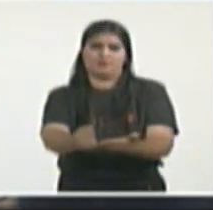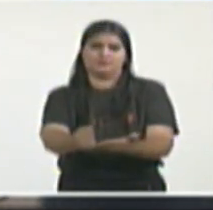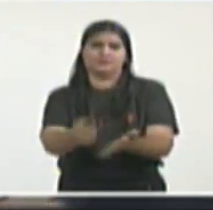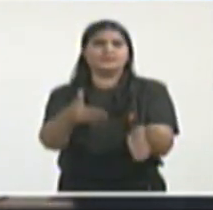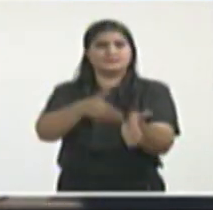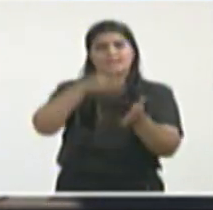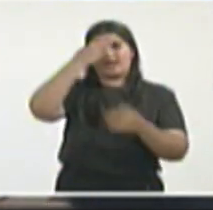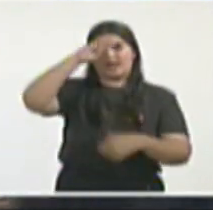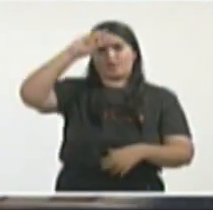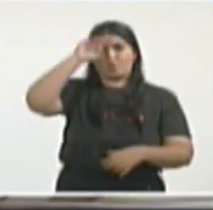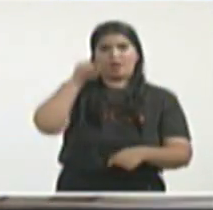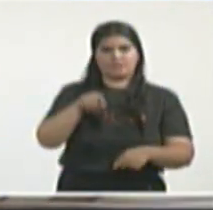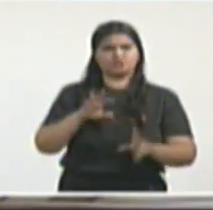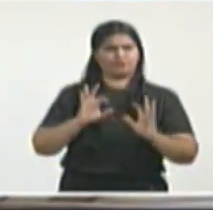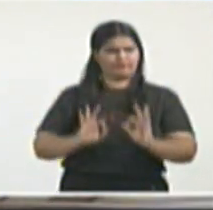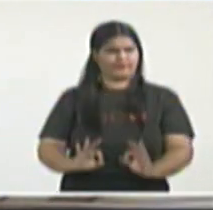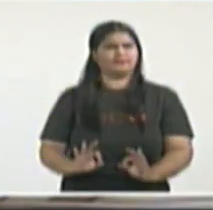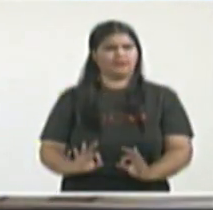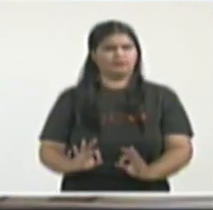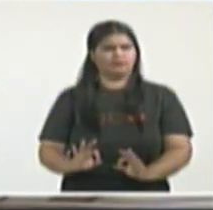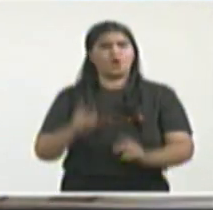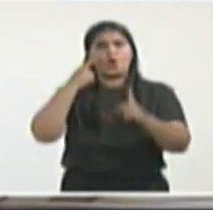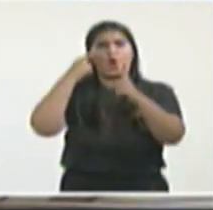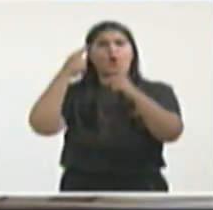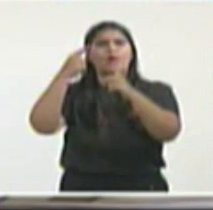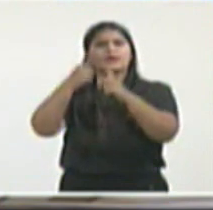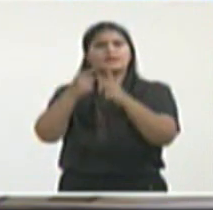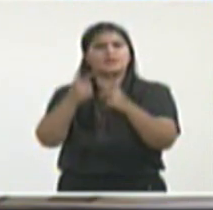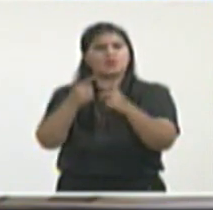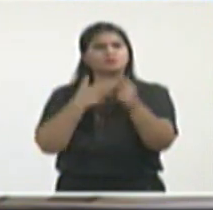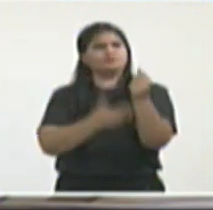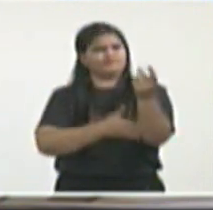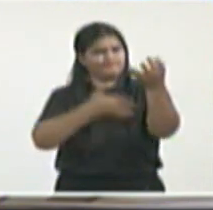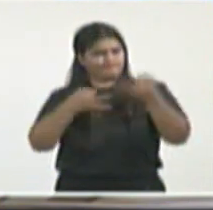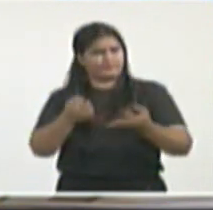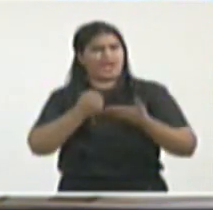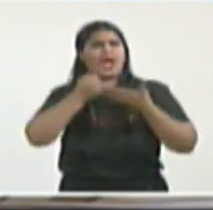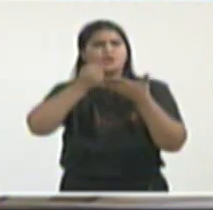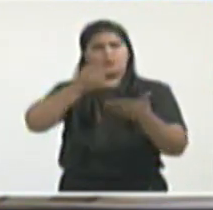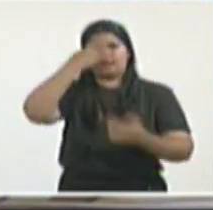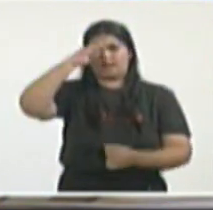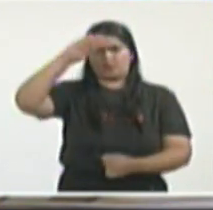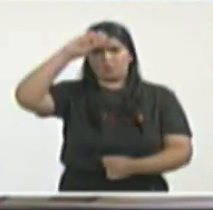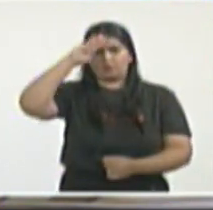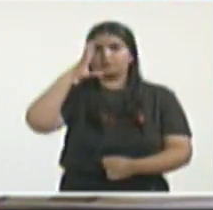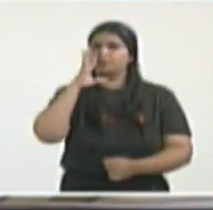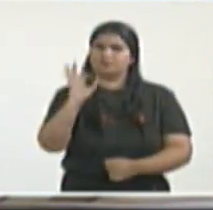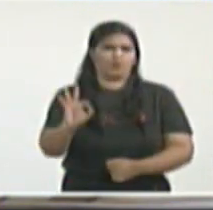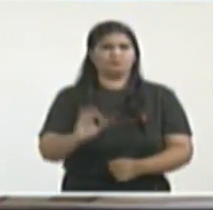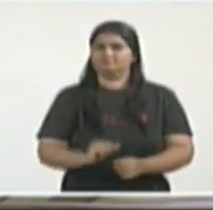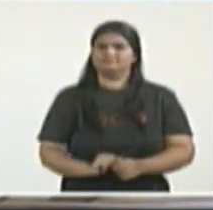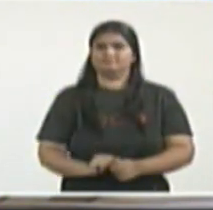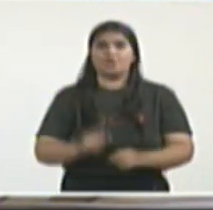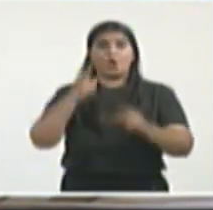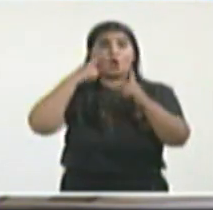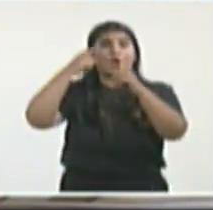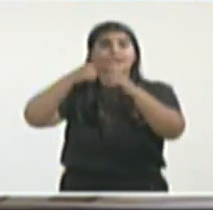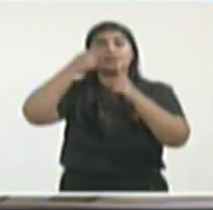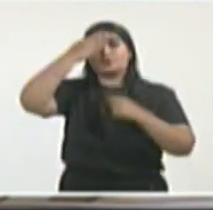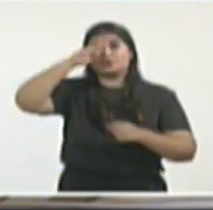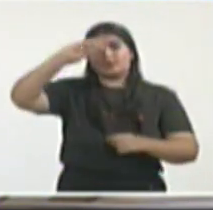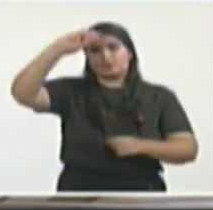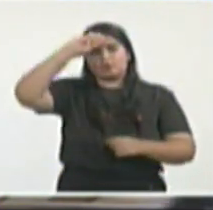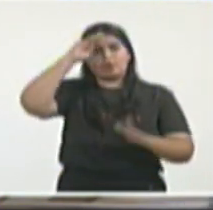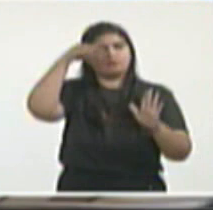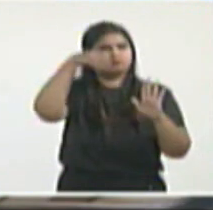las etiquetas al respecto vinculadas con las otras. Una intervención humanitaria,